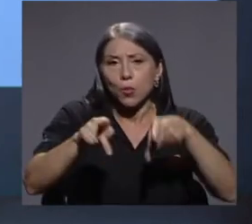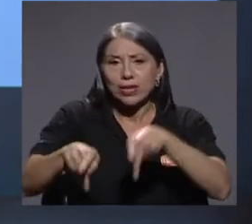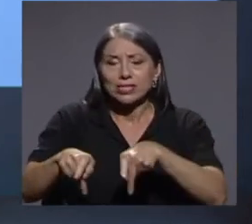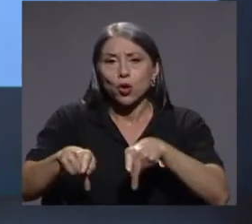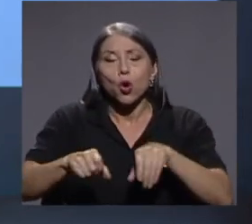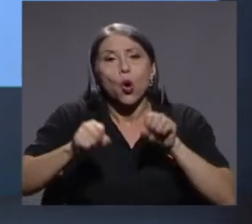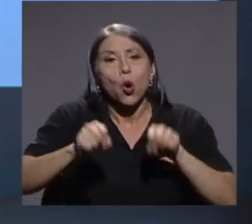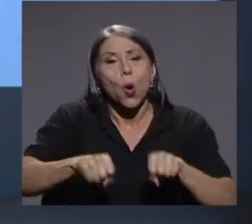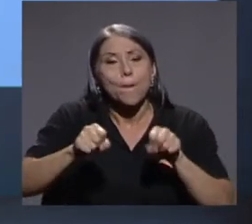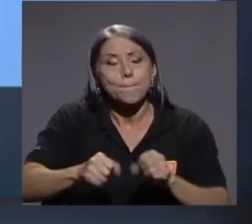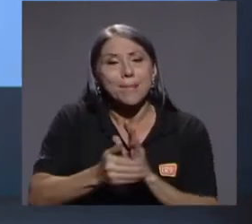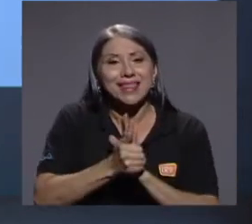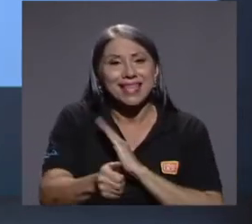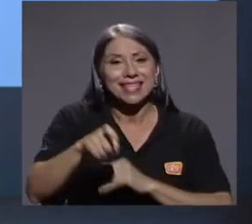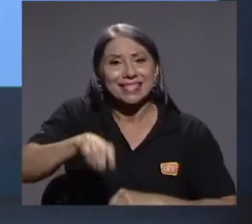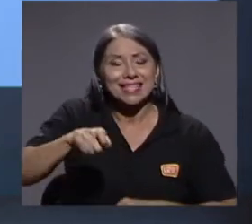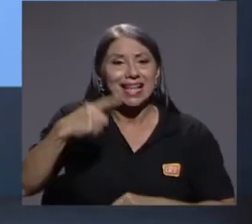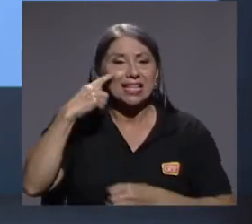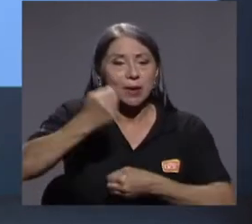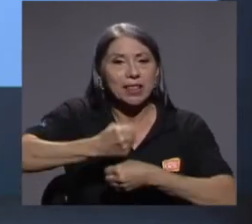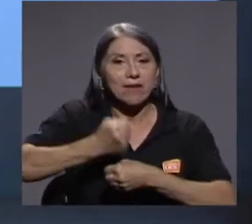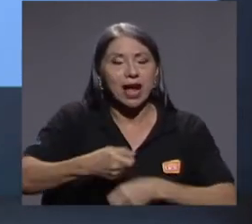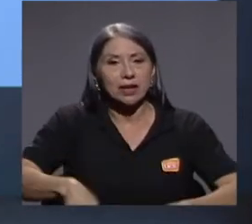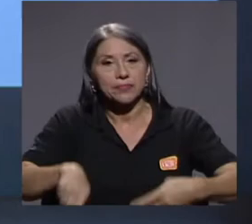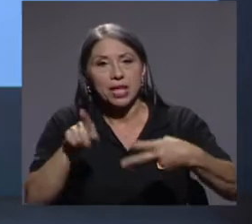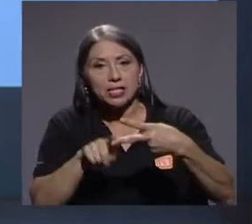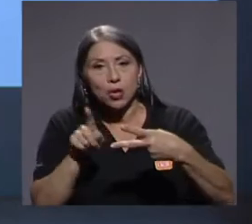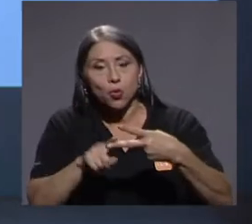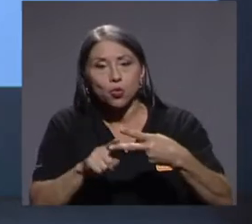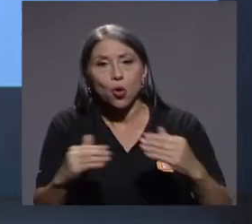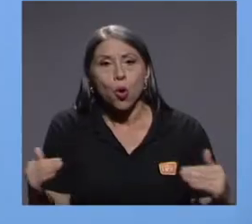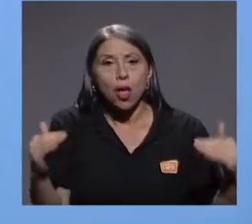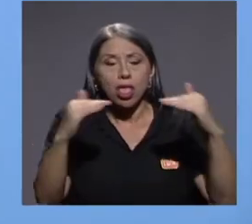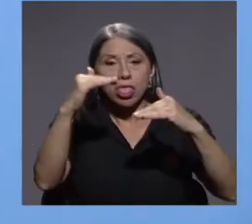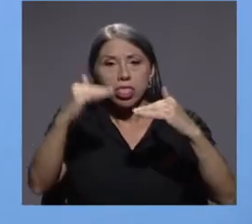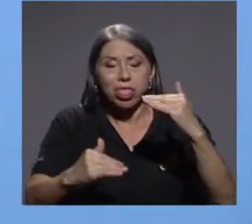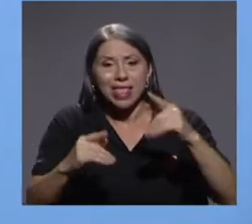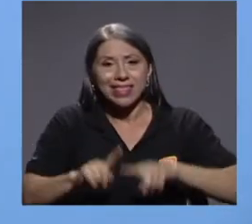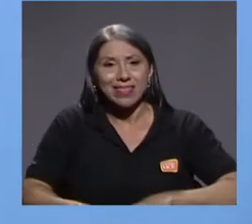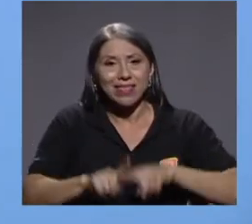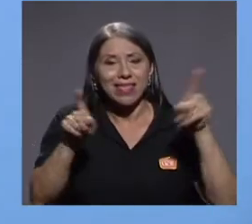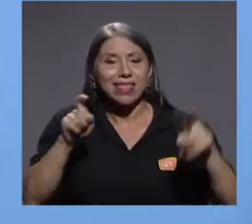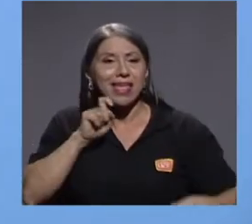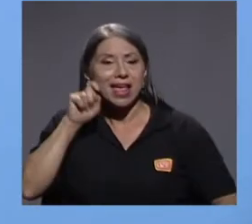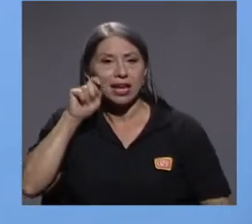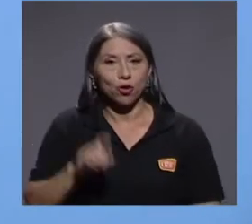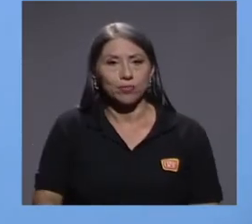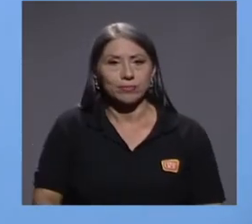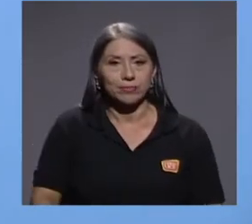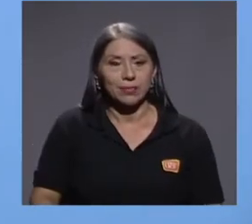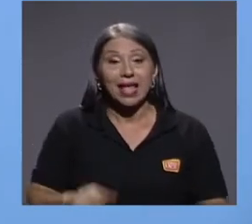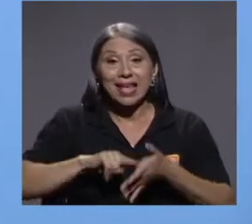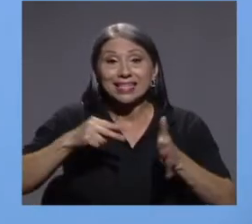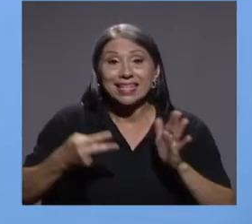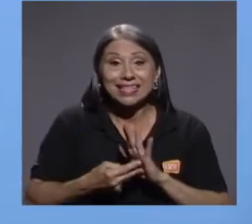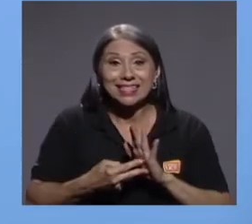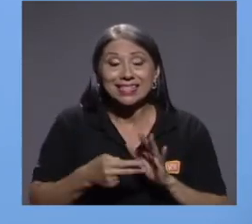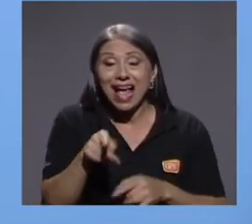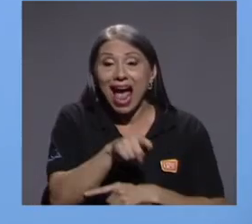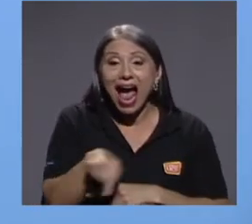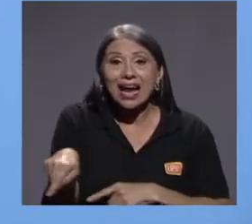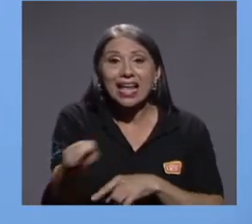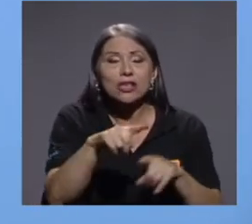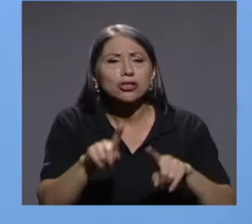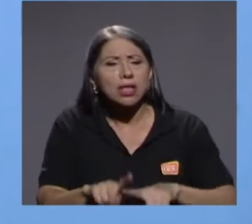trabajar y el segundo tiene que ver con la brecha de género, es decir, aquellas diferenciales que